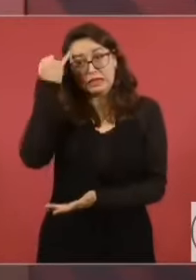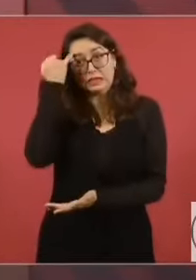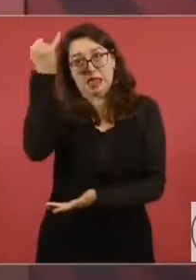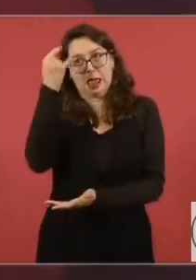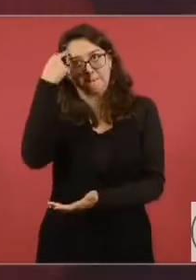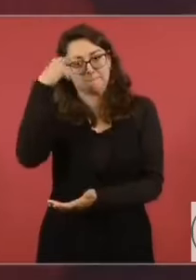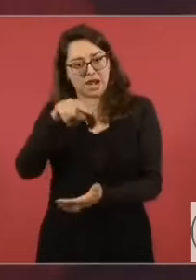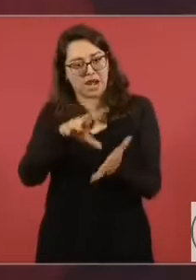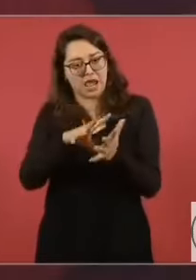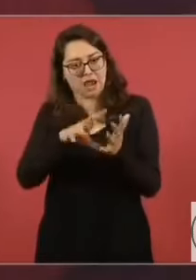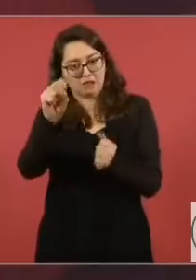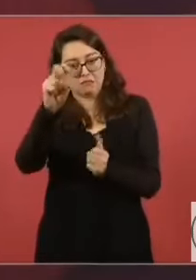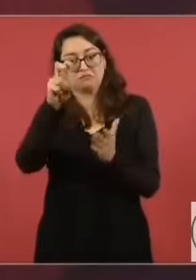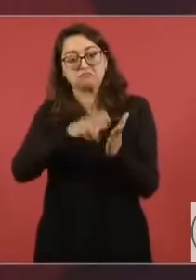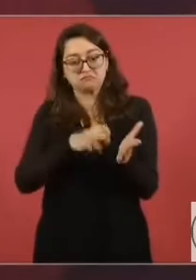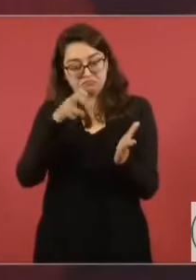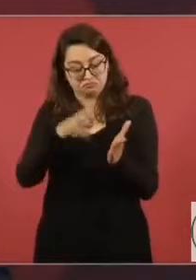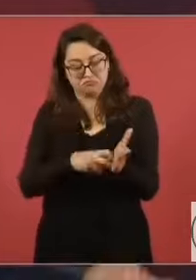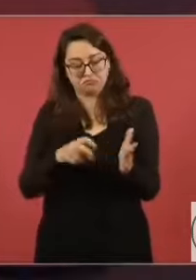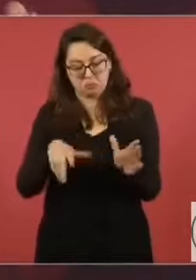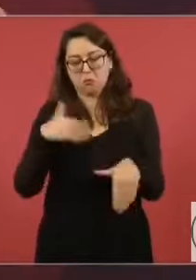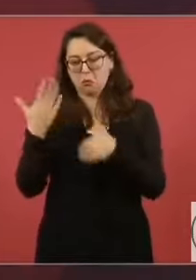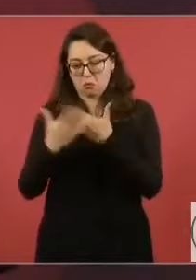que va a estar…